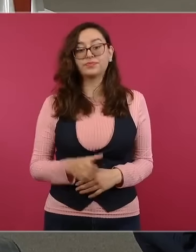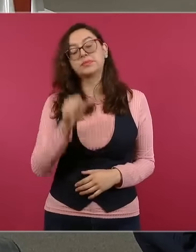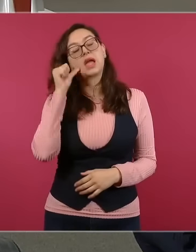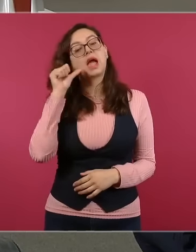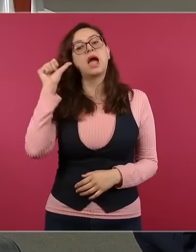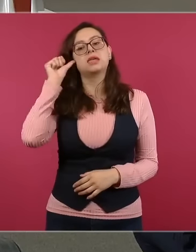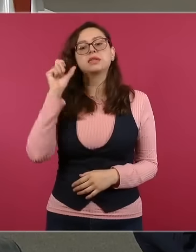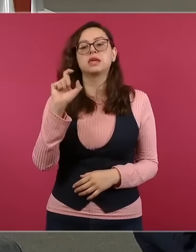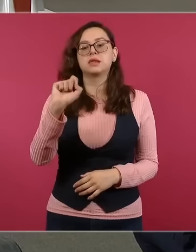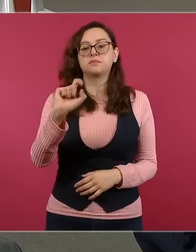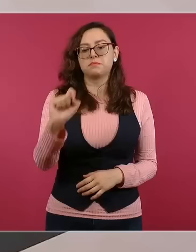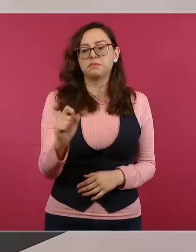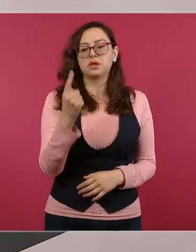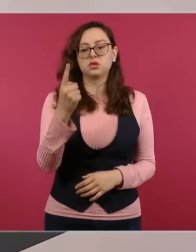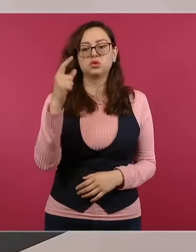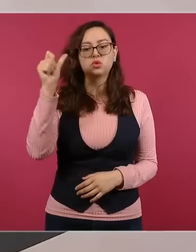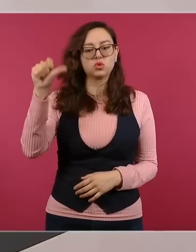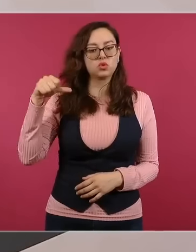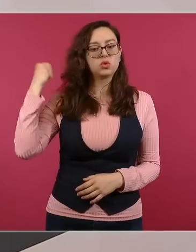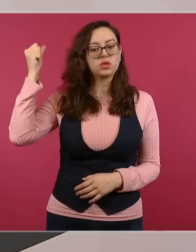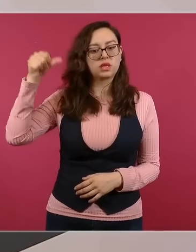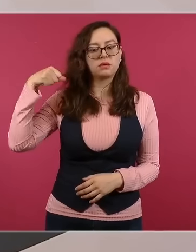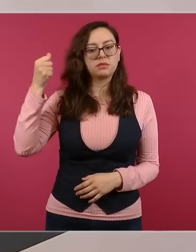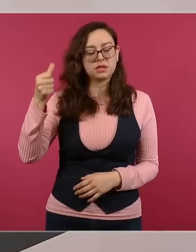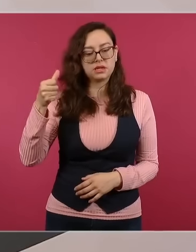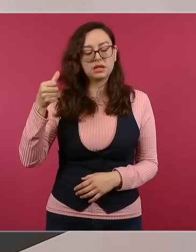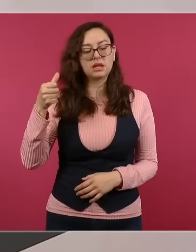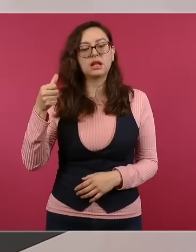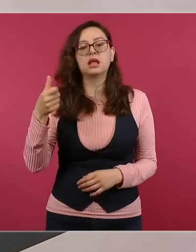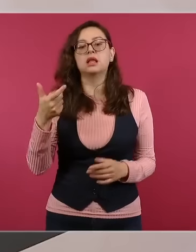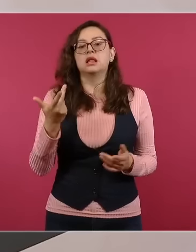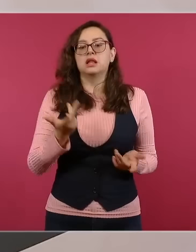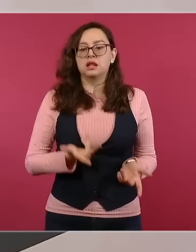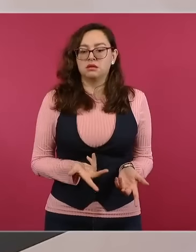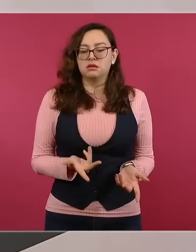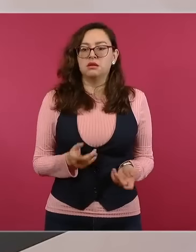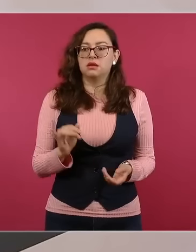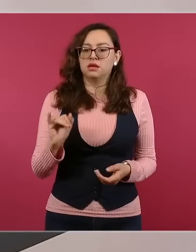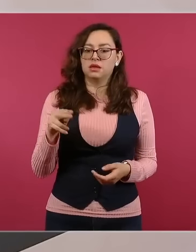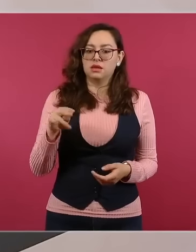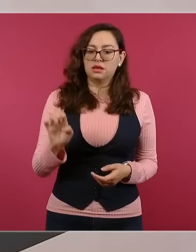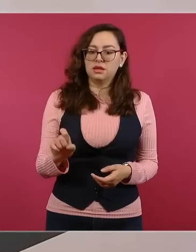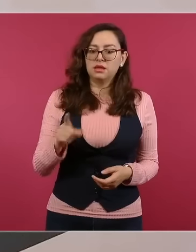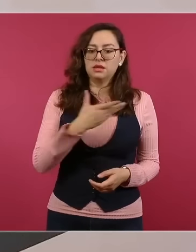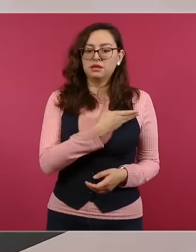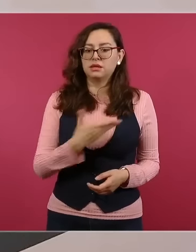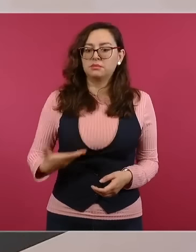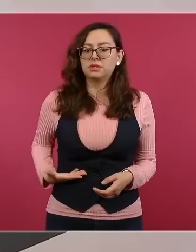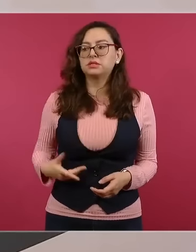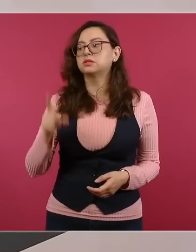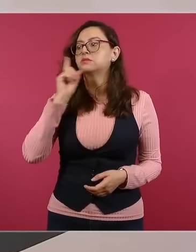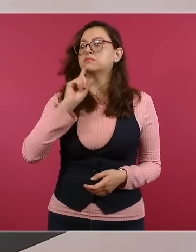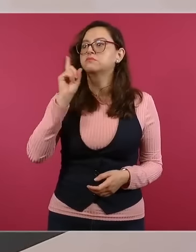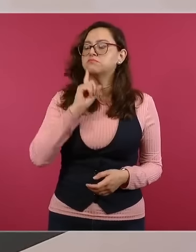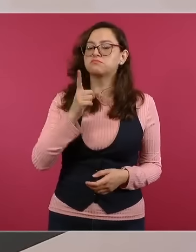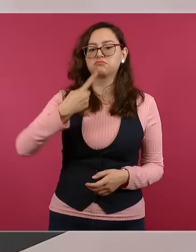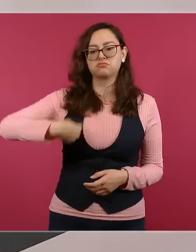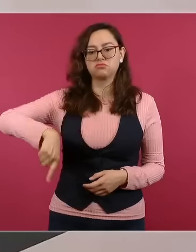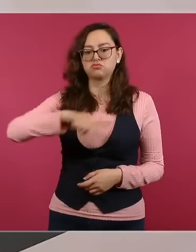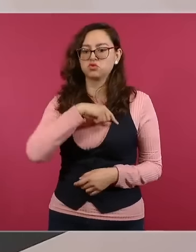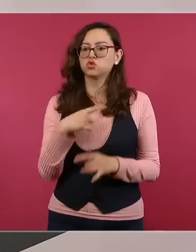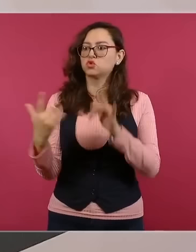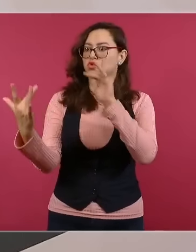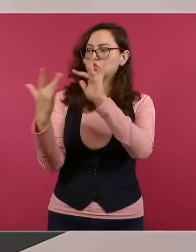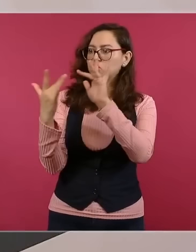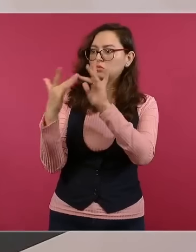ayer, nosotros nos reunimos con la comisionada presidenta del INE, porque como esta